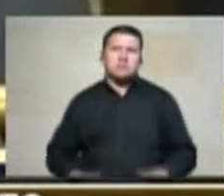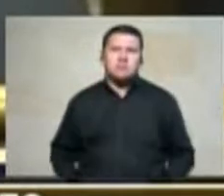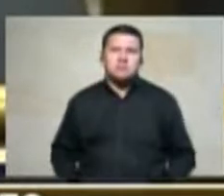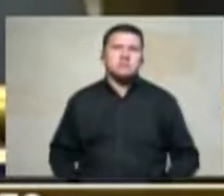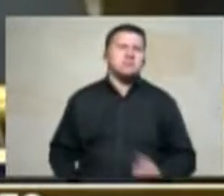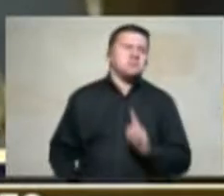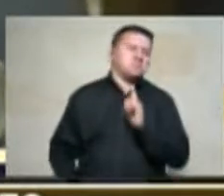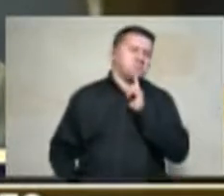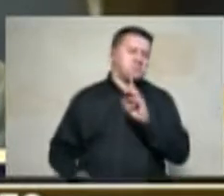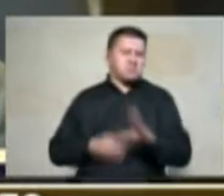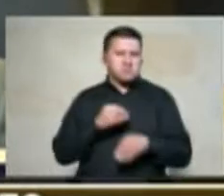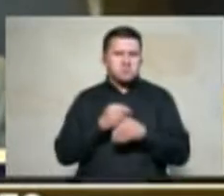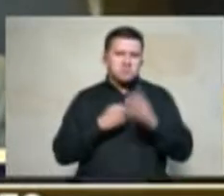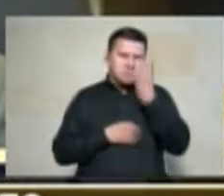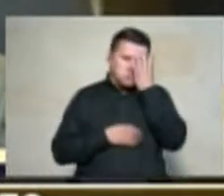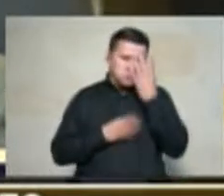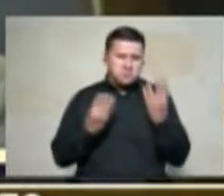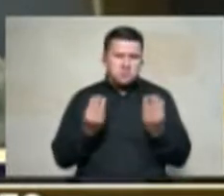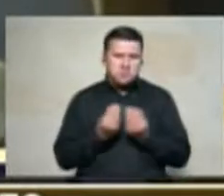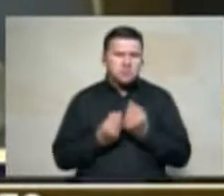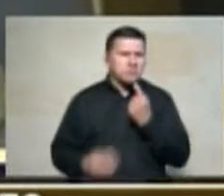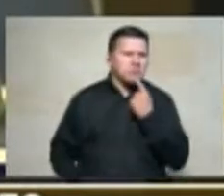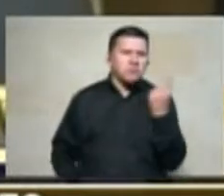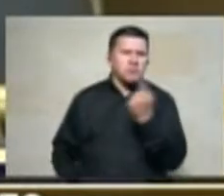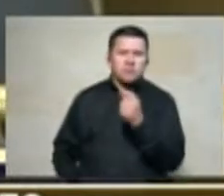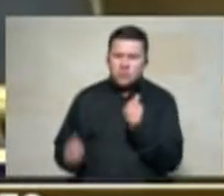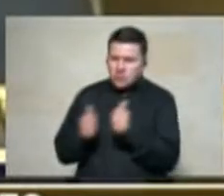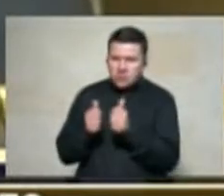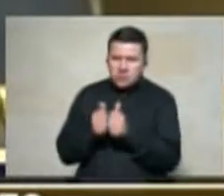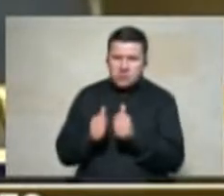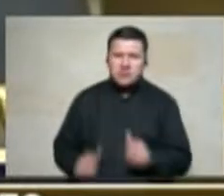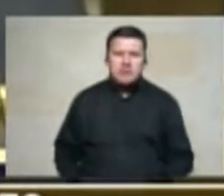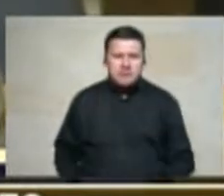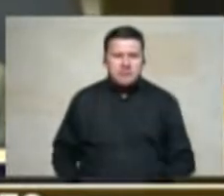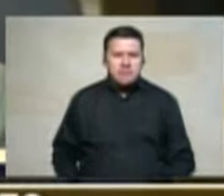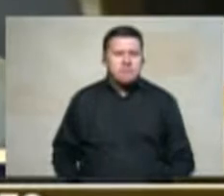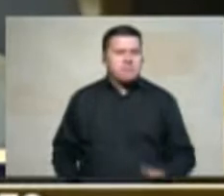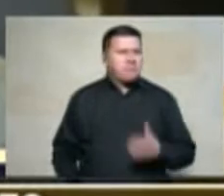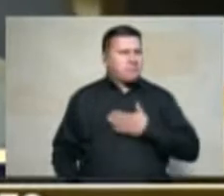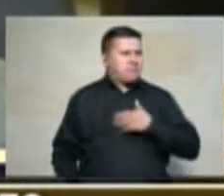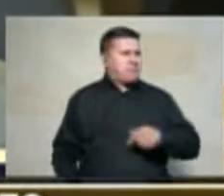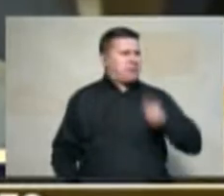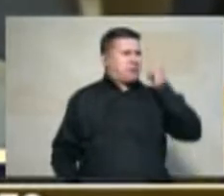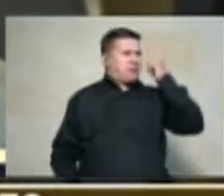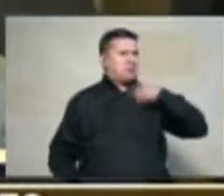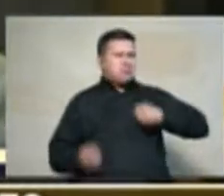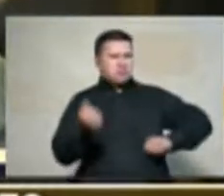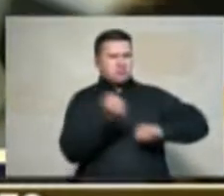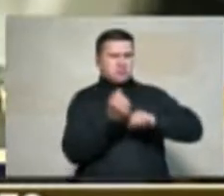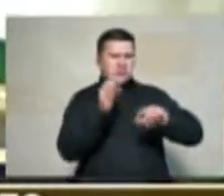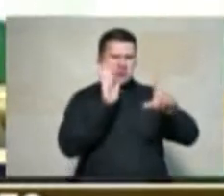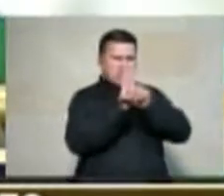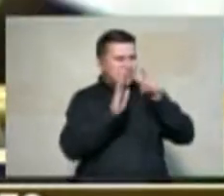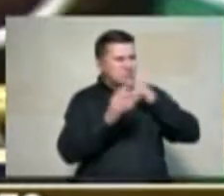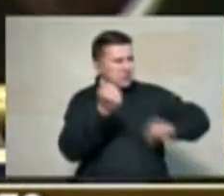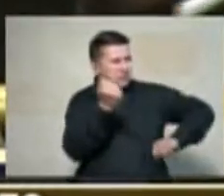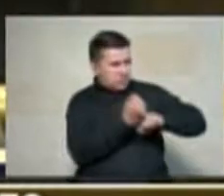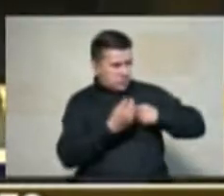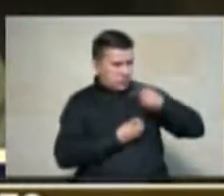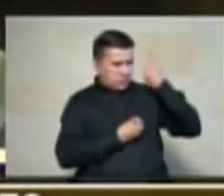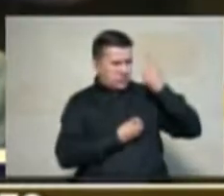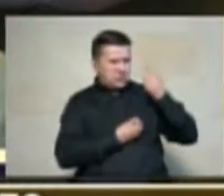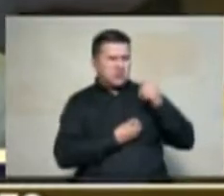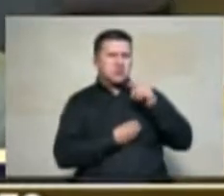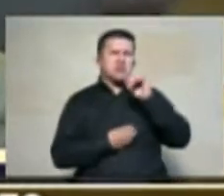dice el compañero que este partido apoyó la ley de CIDRES y que es una propuesta